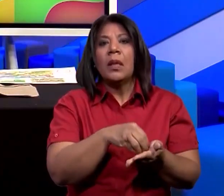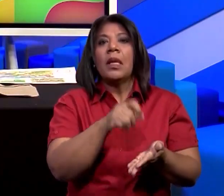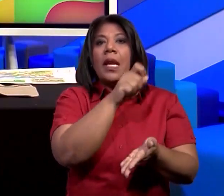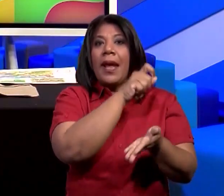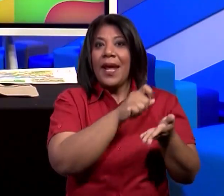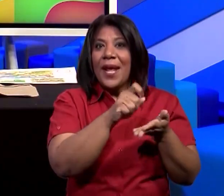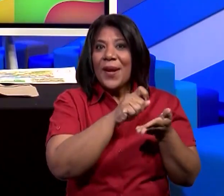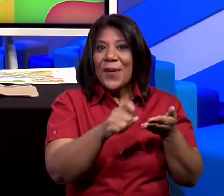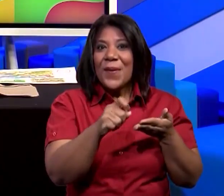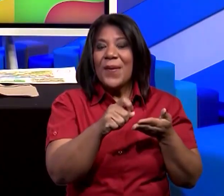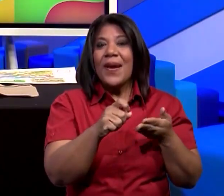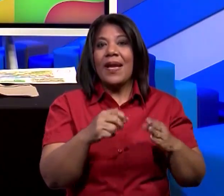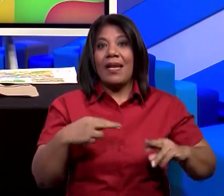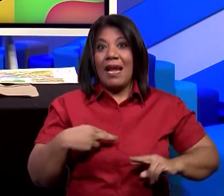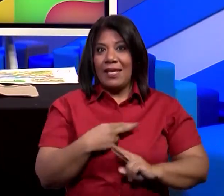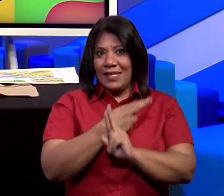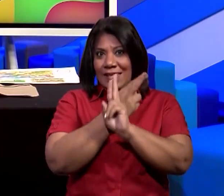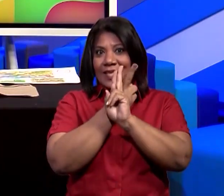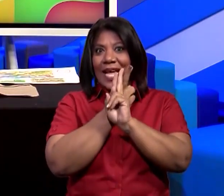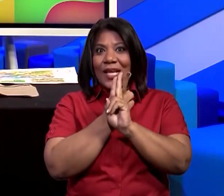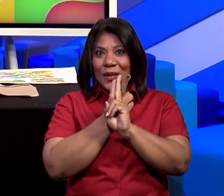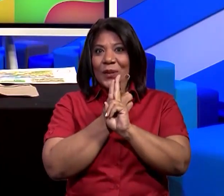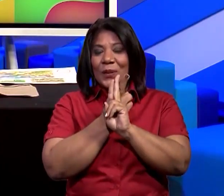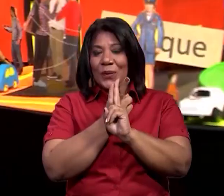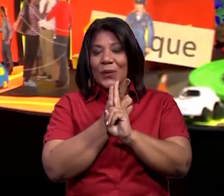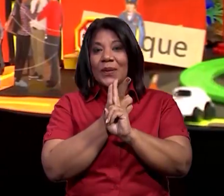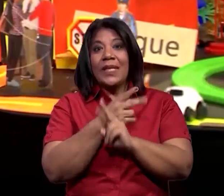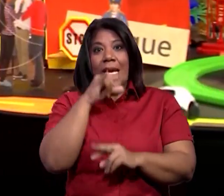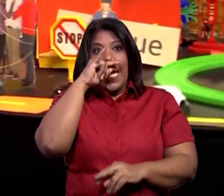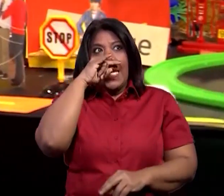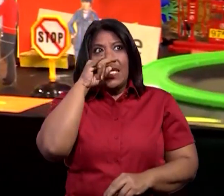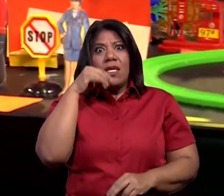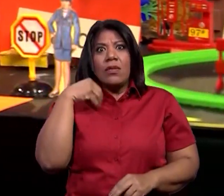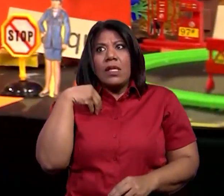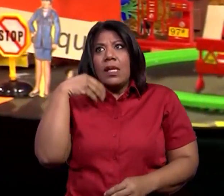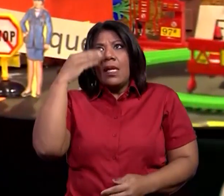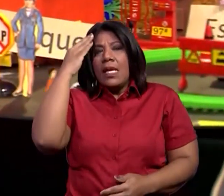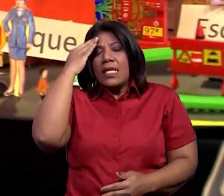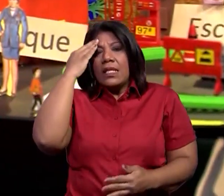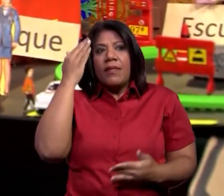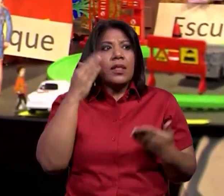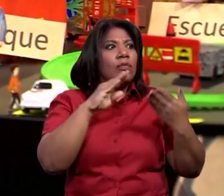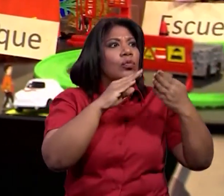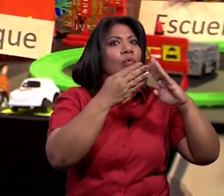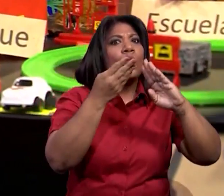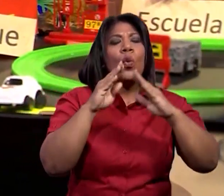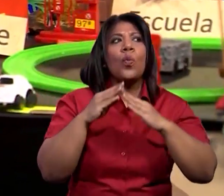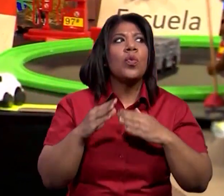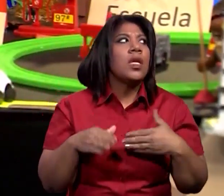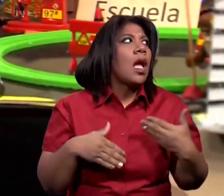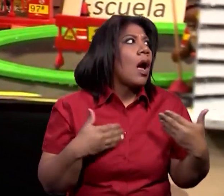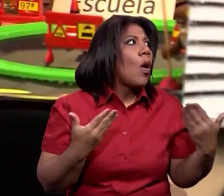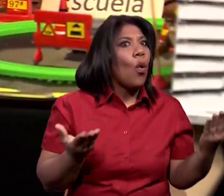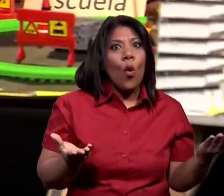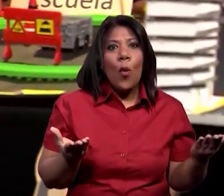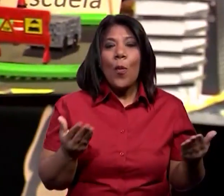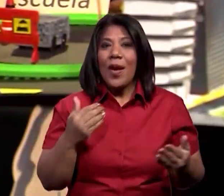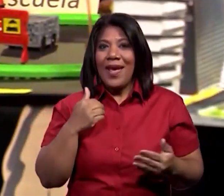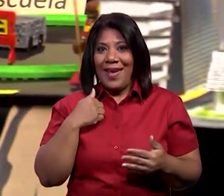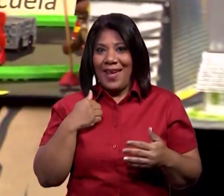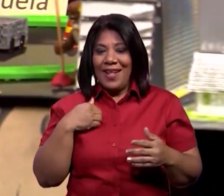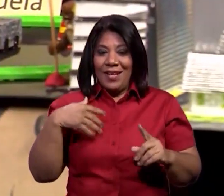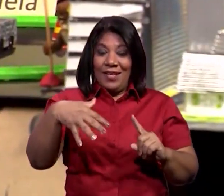escuelas, donde hay centros de salud. El niño tiene que ver cuáles son las características que hay